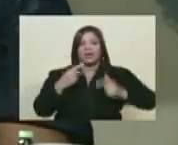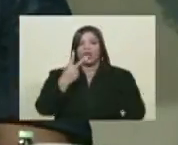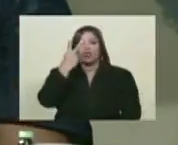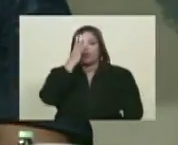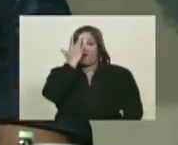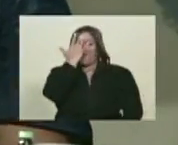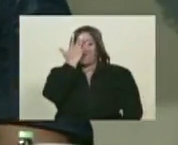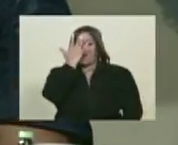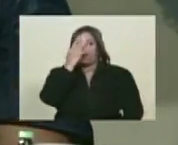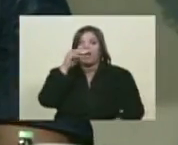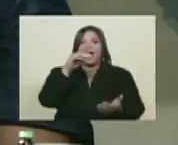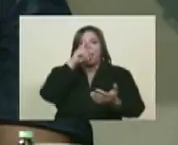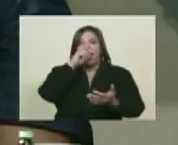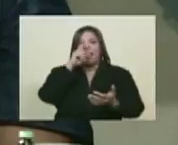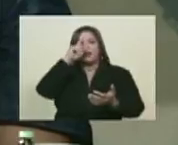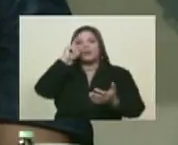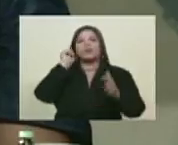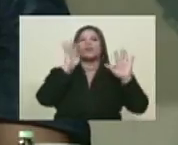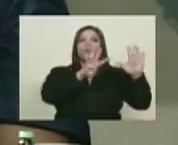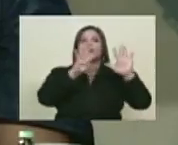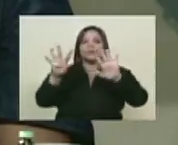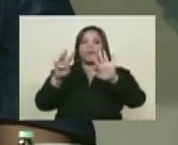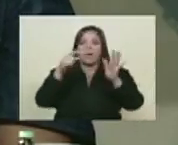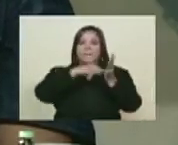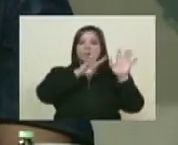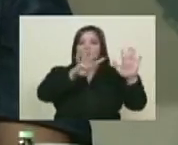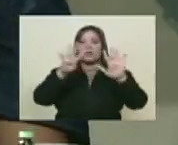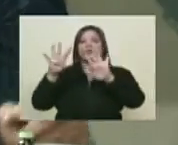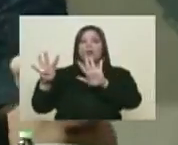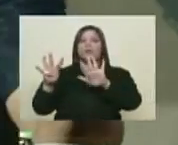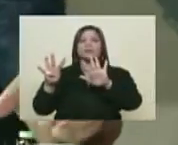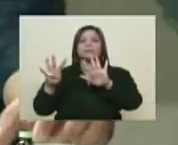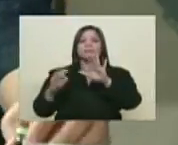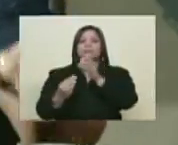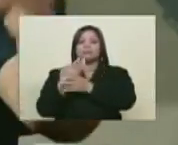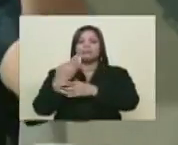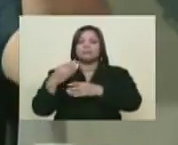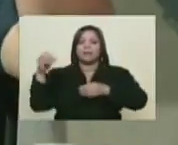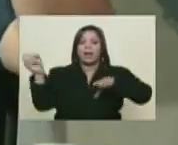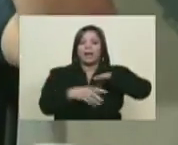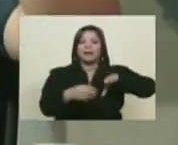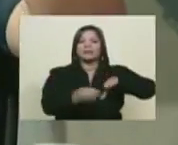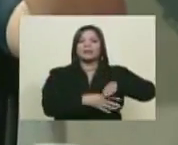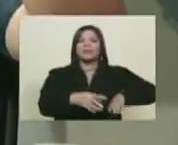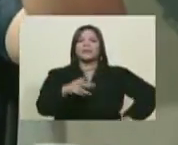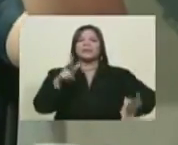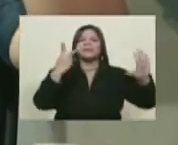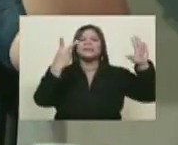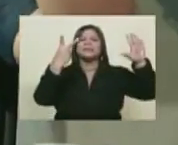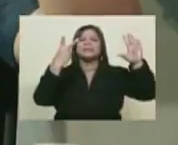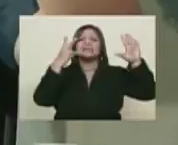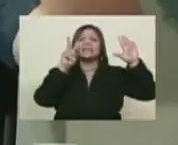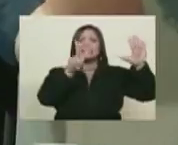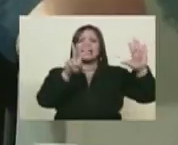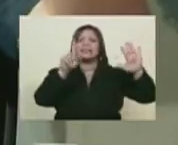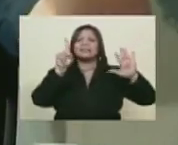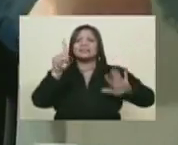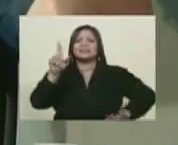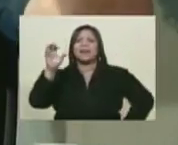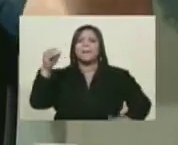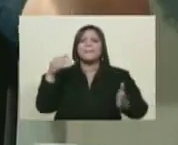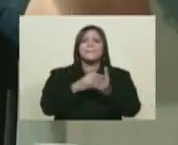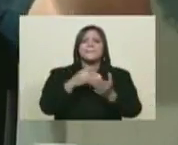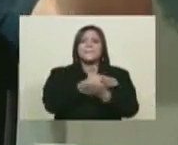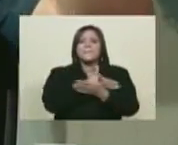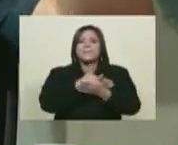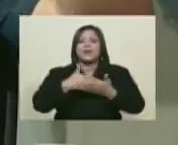febrero del año 99 al Palacio de Miraflores, las reservas nuestras estaban en 76 mil millones.